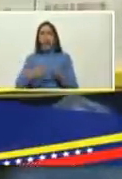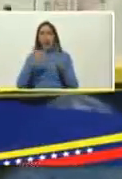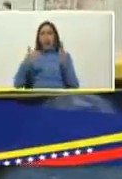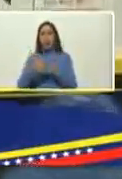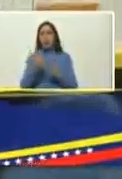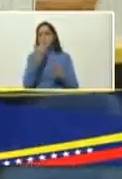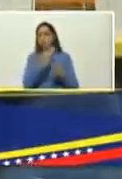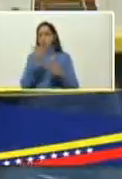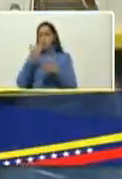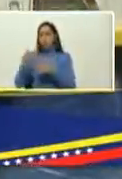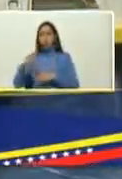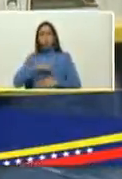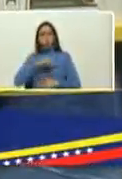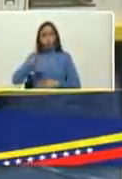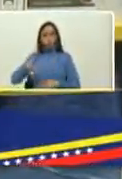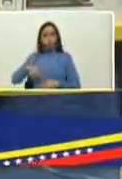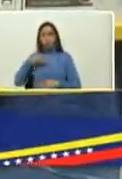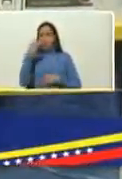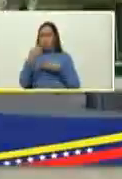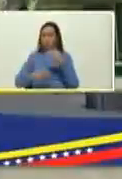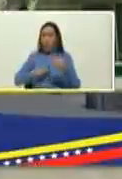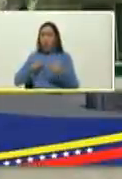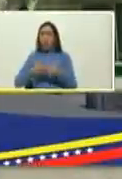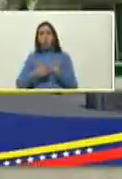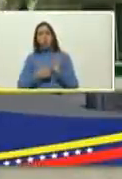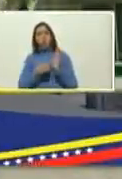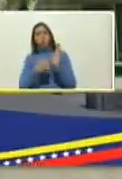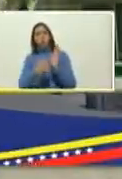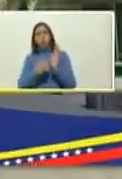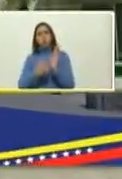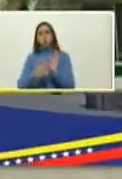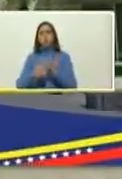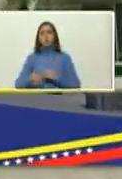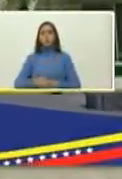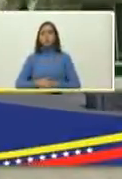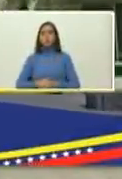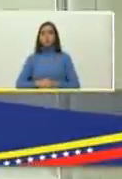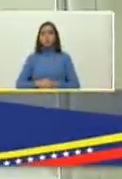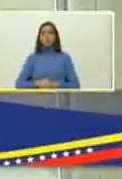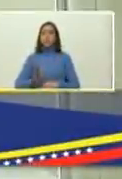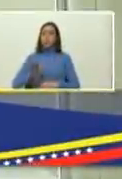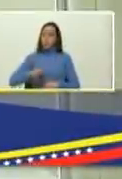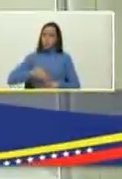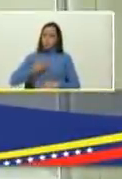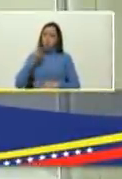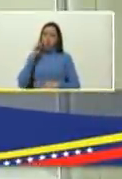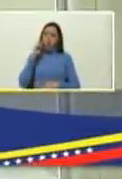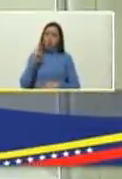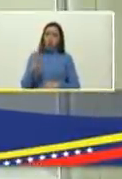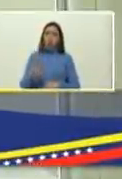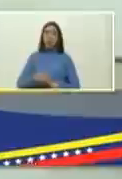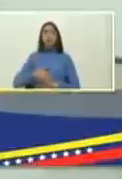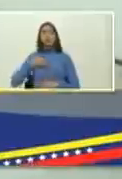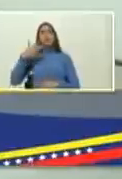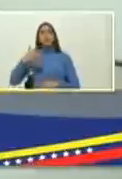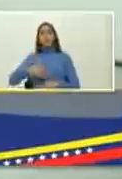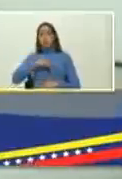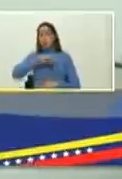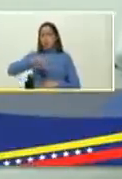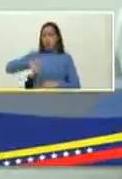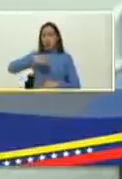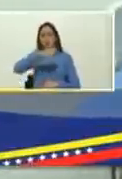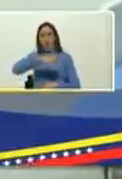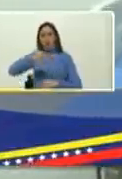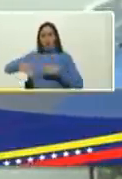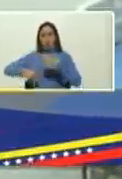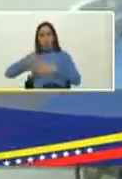bloqueo esto se está llevando a cabo esto lo estamos consolidando y lo pueden ver y lo puede sentir nuestra gente todos